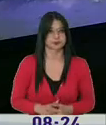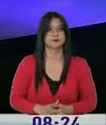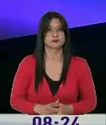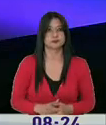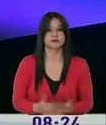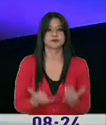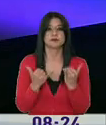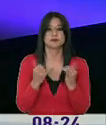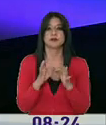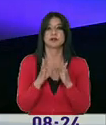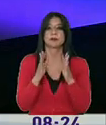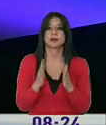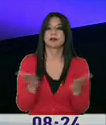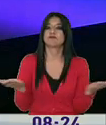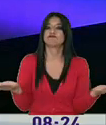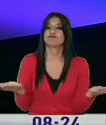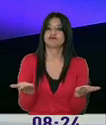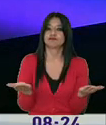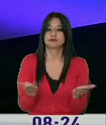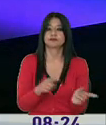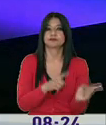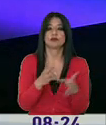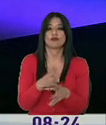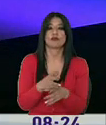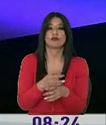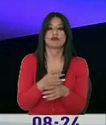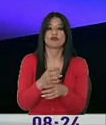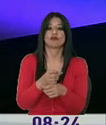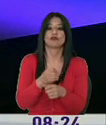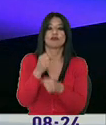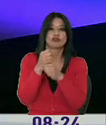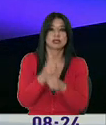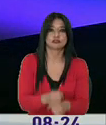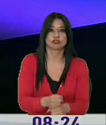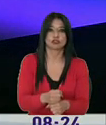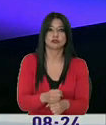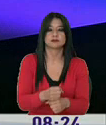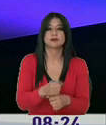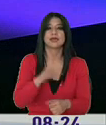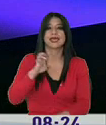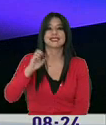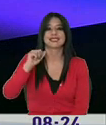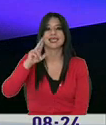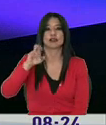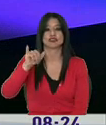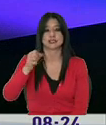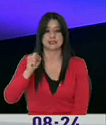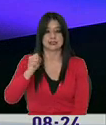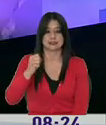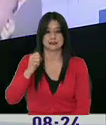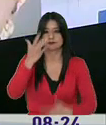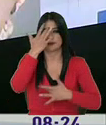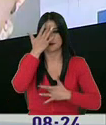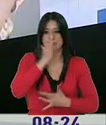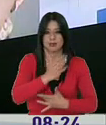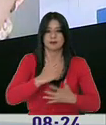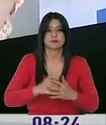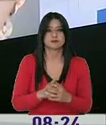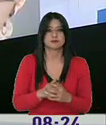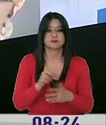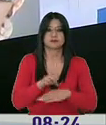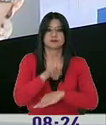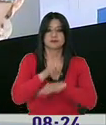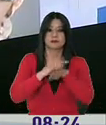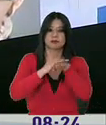Muy bien, Timilla, ella se trasladó a la Fundación Ecuatoriana de Esteroesclerosis, esteroesclerosis múltiple. Los directivos realizan una